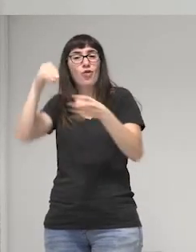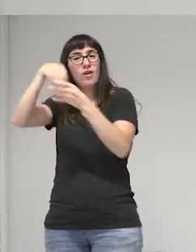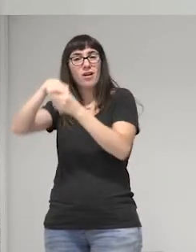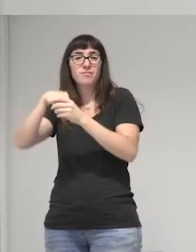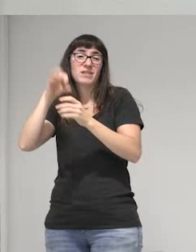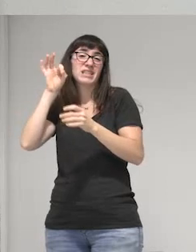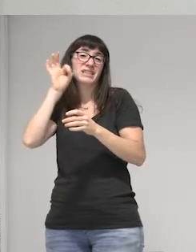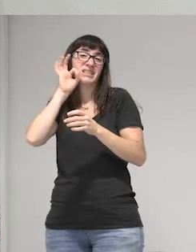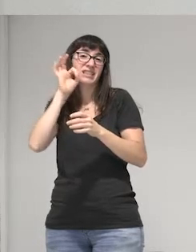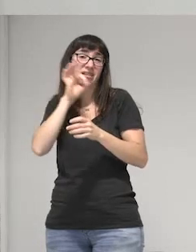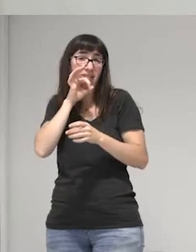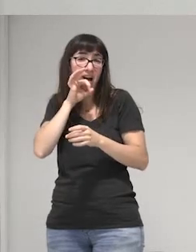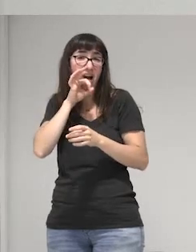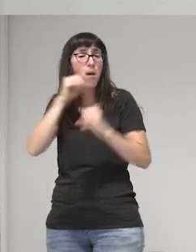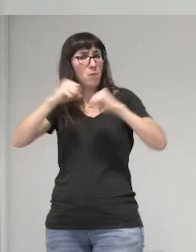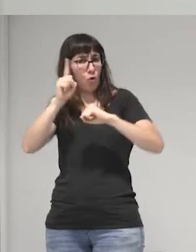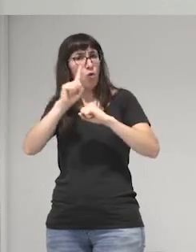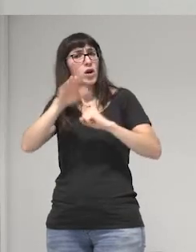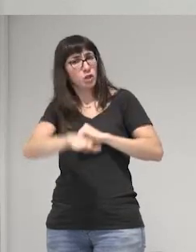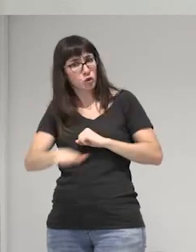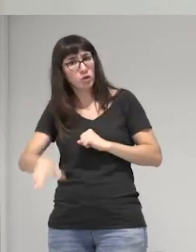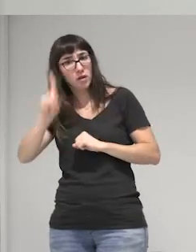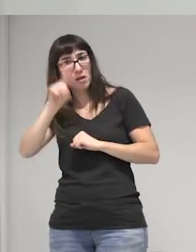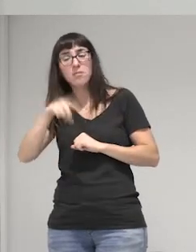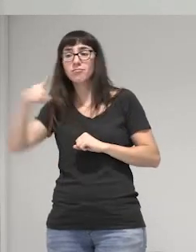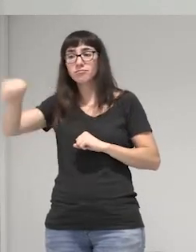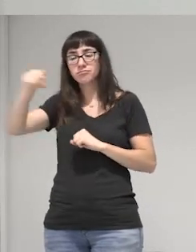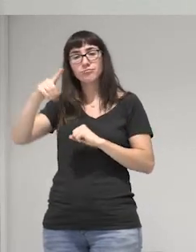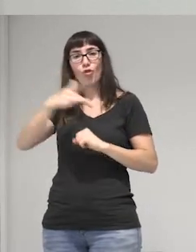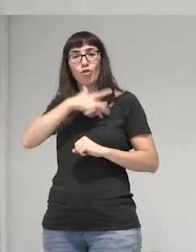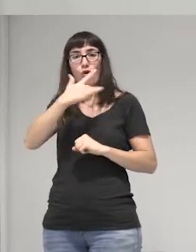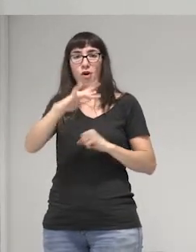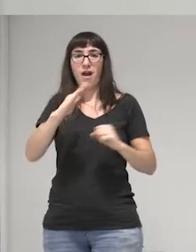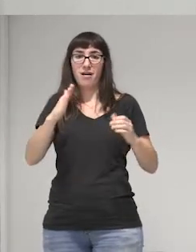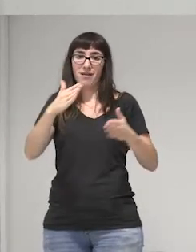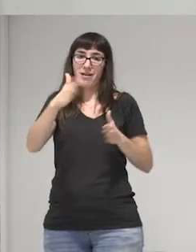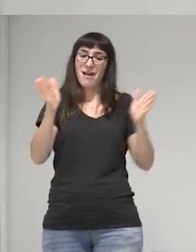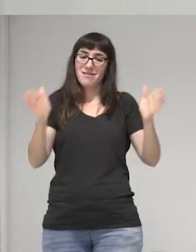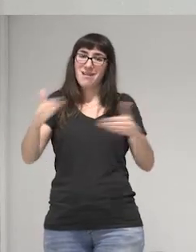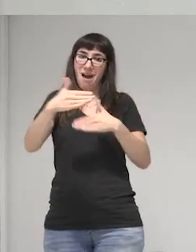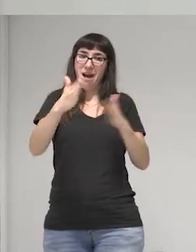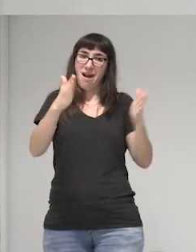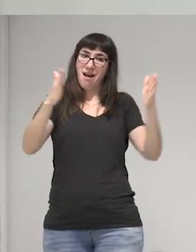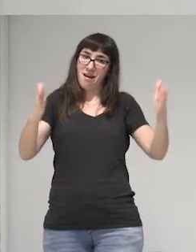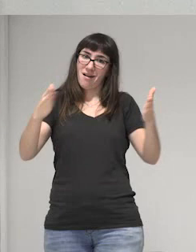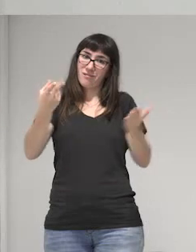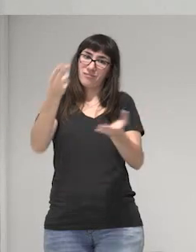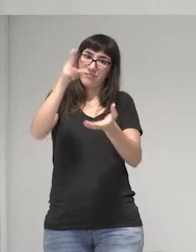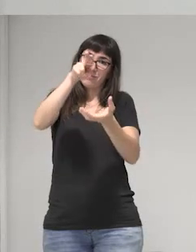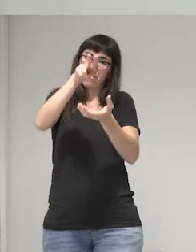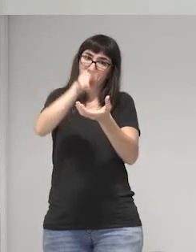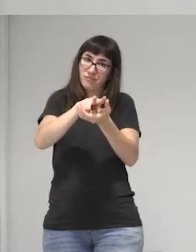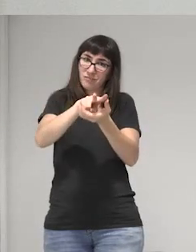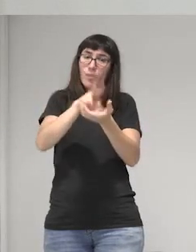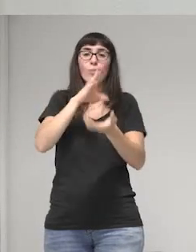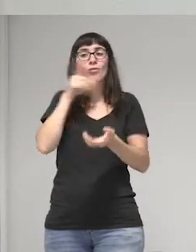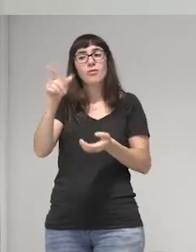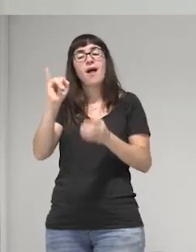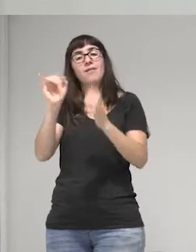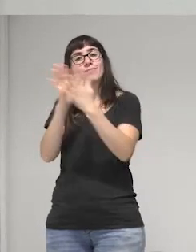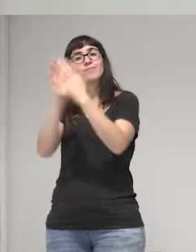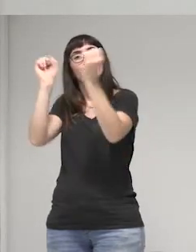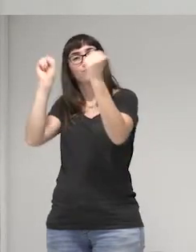mayores sino que también niños pues ellos nos donan las cajas porque ellos tienen como un acuerdo con ya tienen